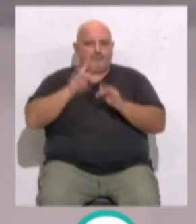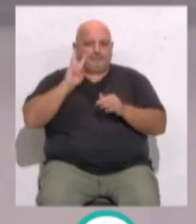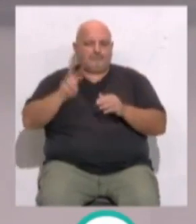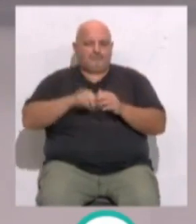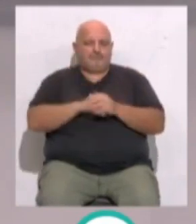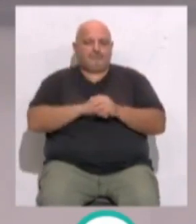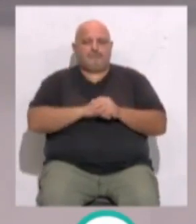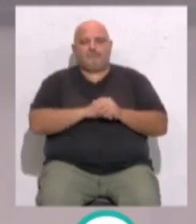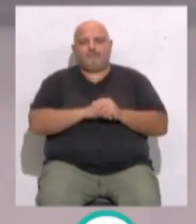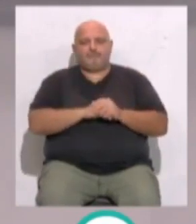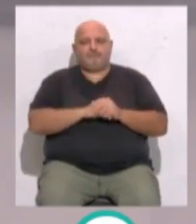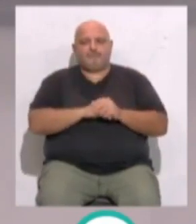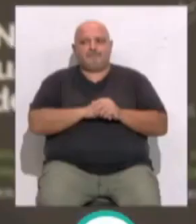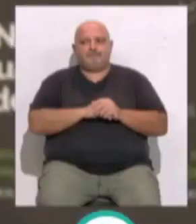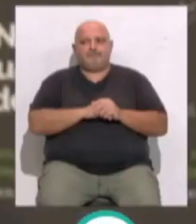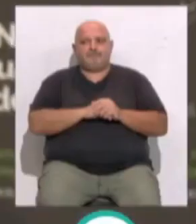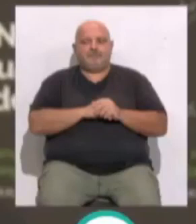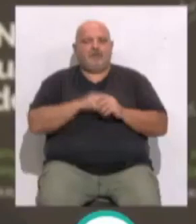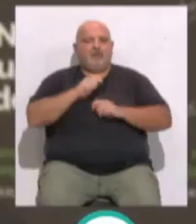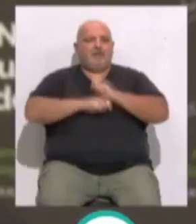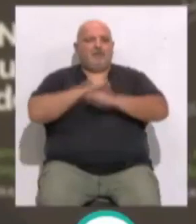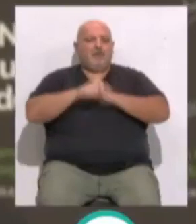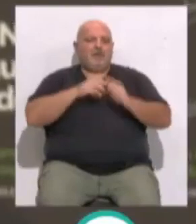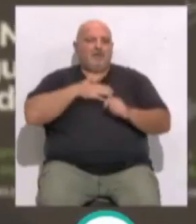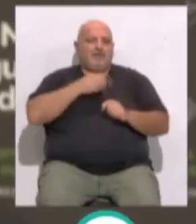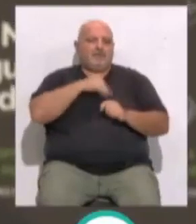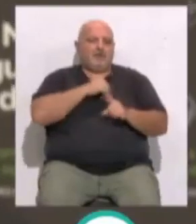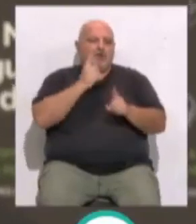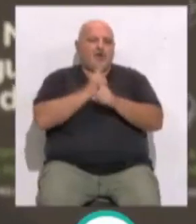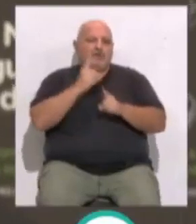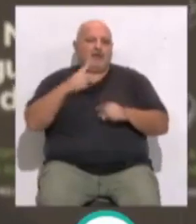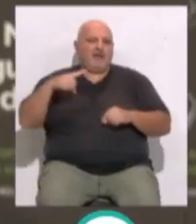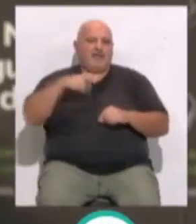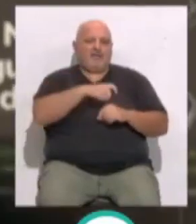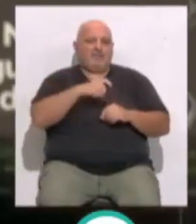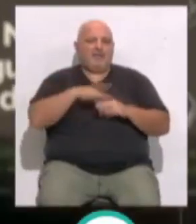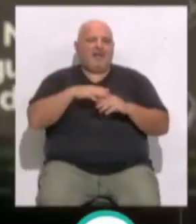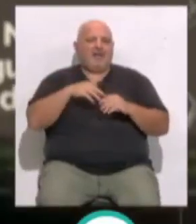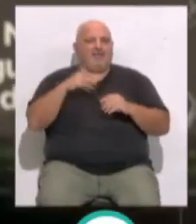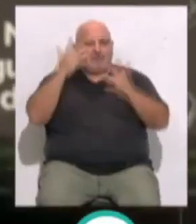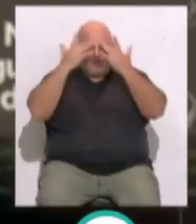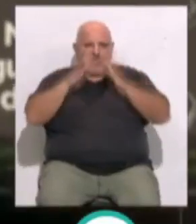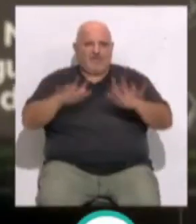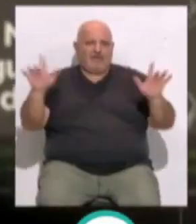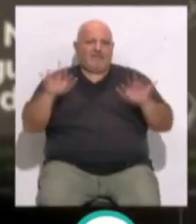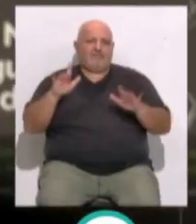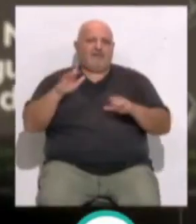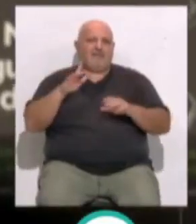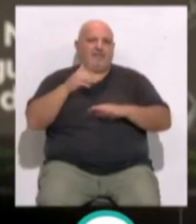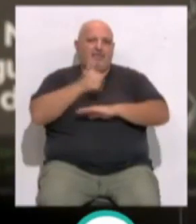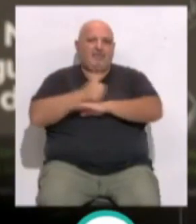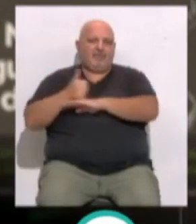compañera Carmen Mas. La Asociación Española contra el Cáncer sale a la calle para concienciar a la